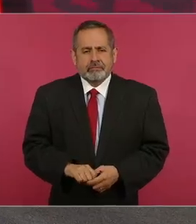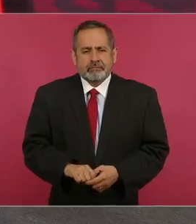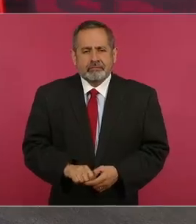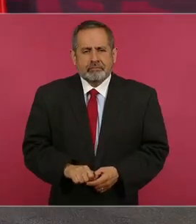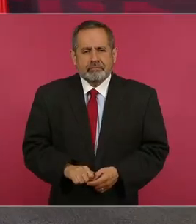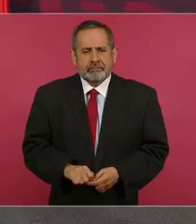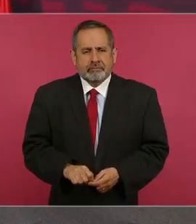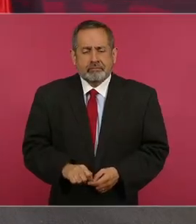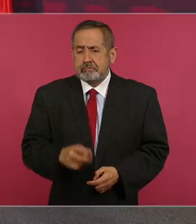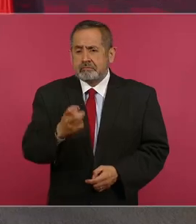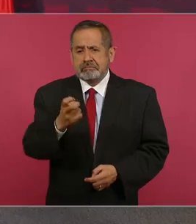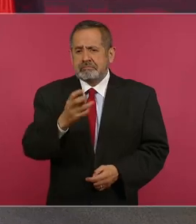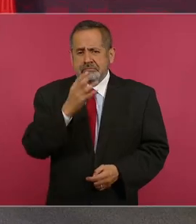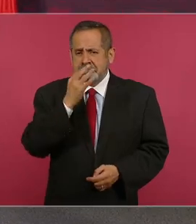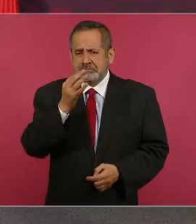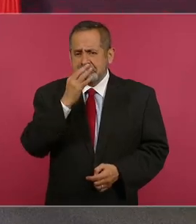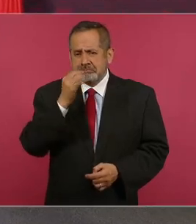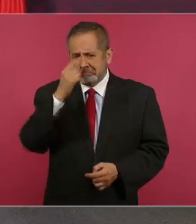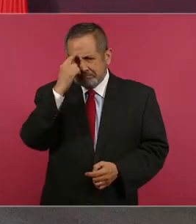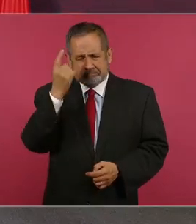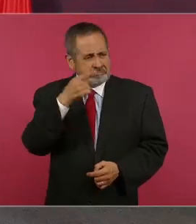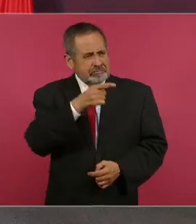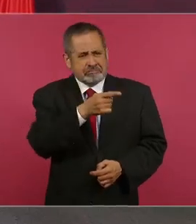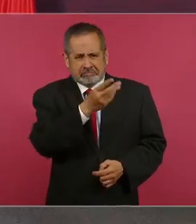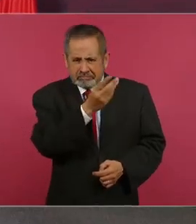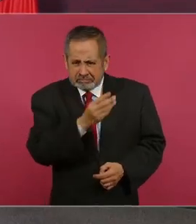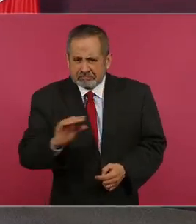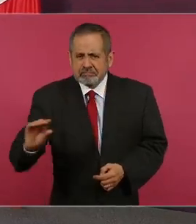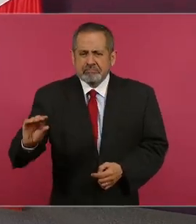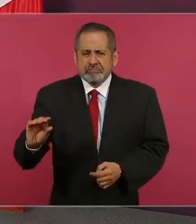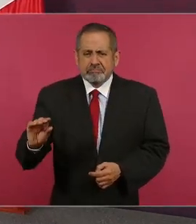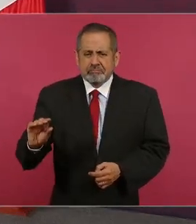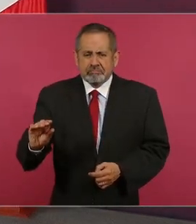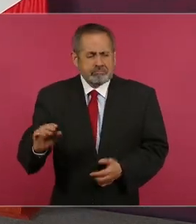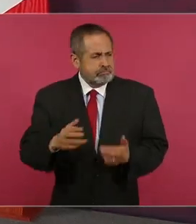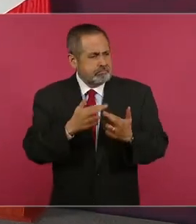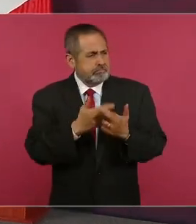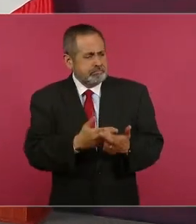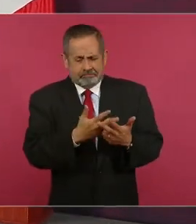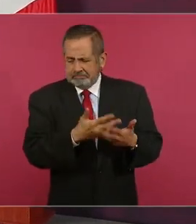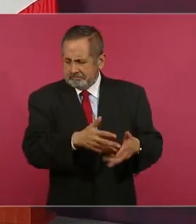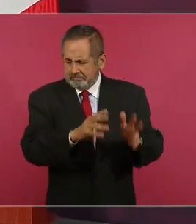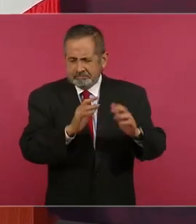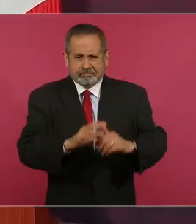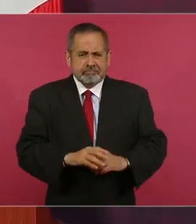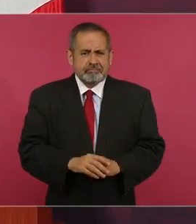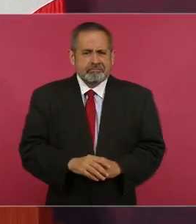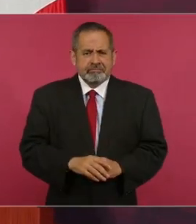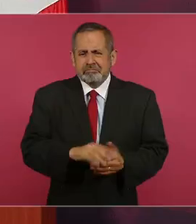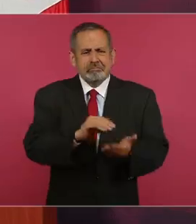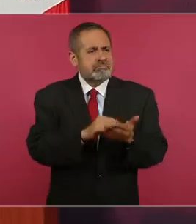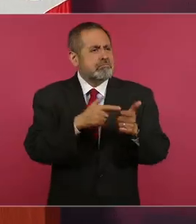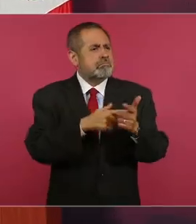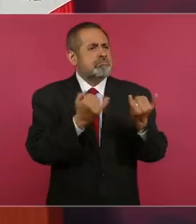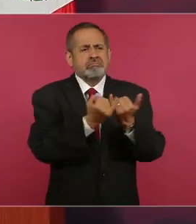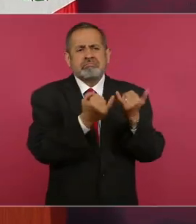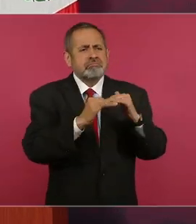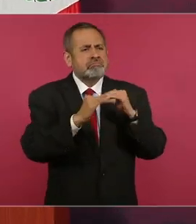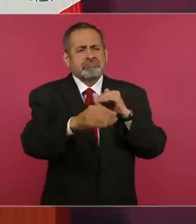y con eso y todo lo demás se mantiene igual.